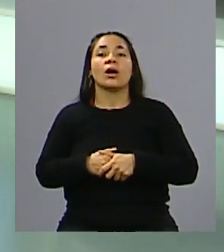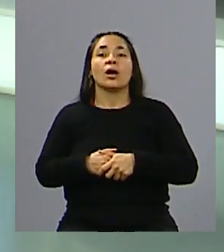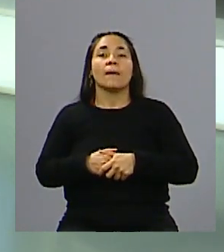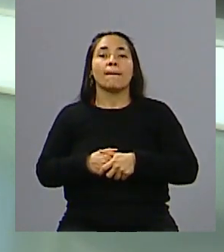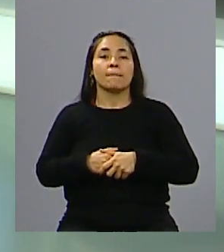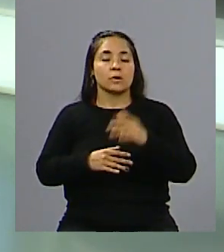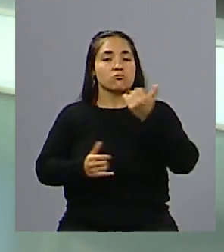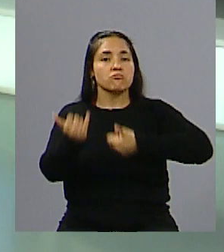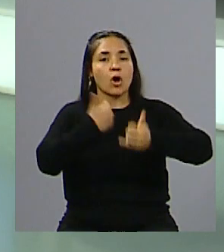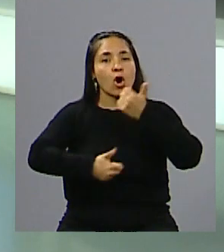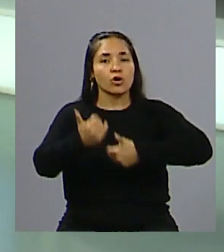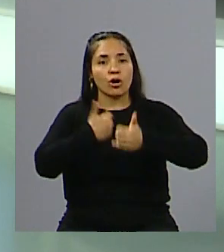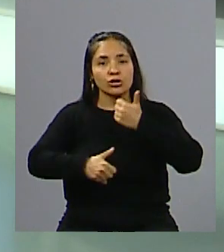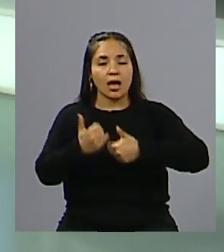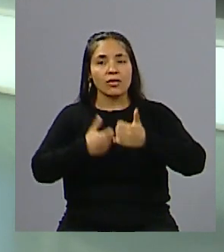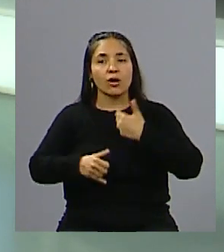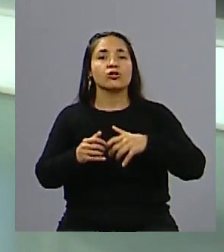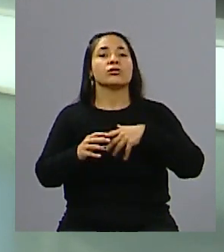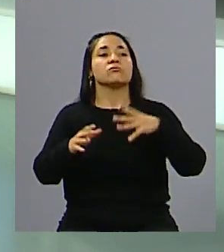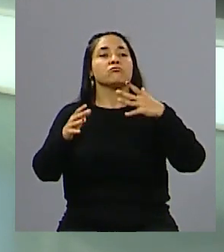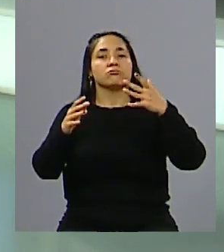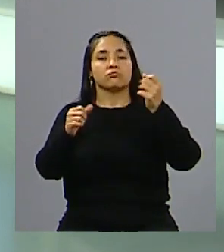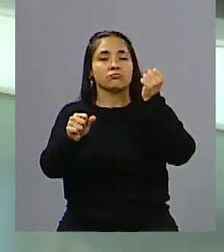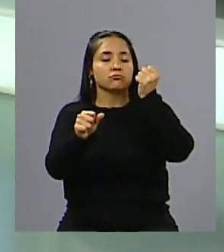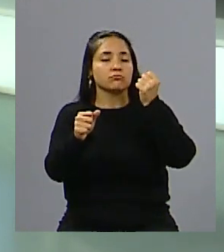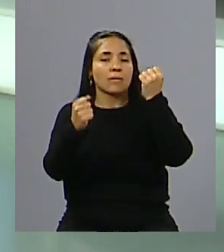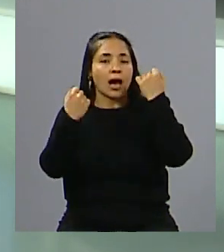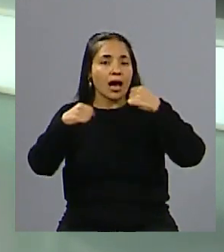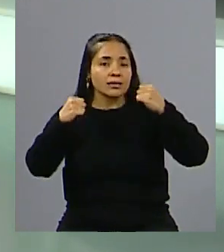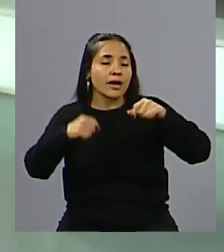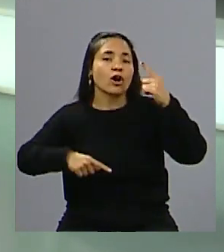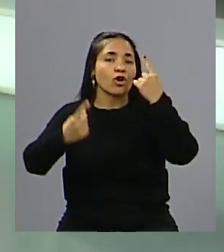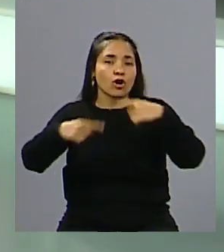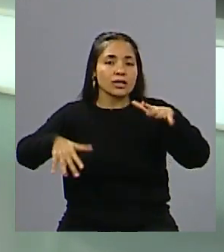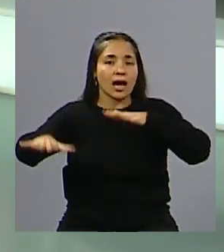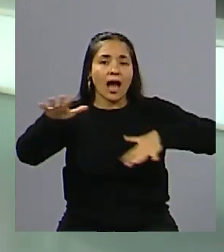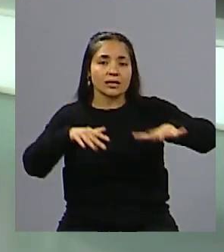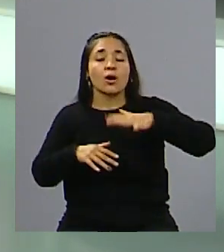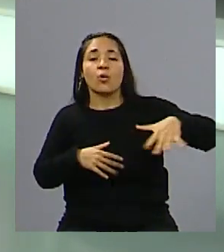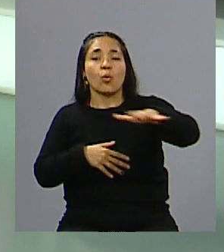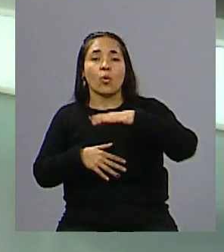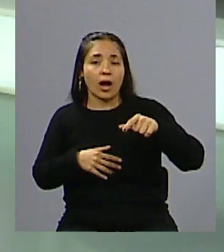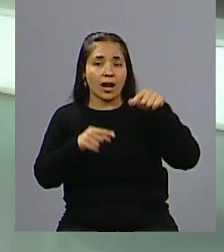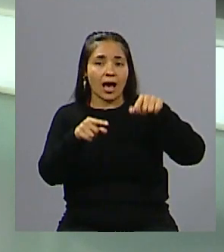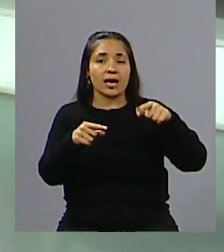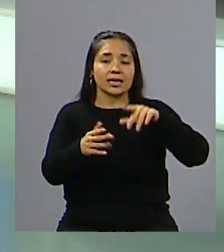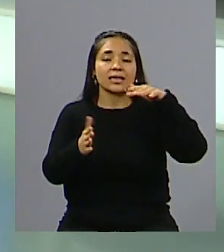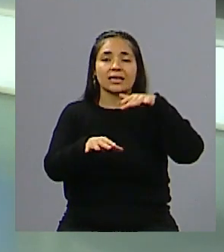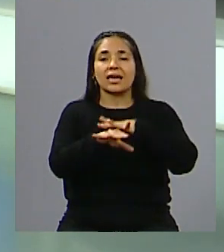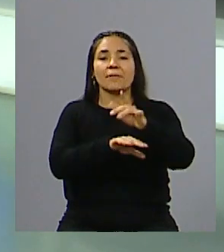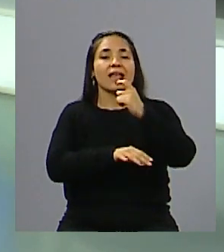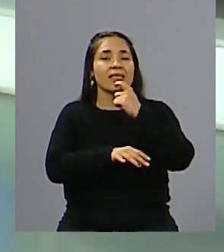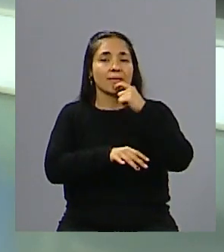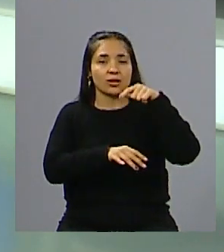Cuyo, contándonos lo que van a ser las actividades de mañana ahí en Mitre y Montevideo de la ciudad de Mendoza en el marco de un nuevo